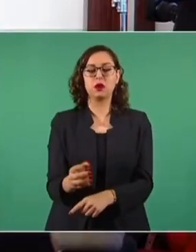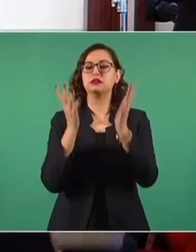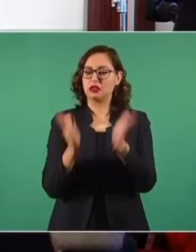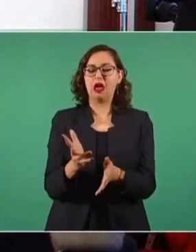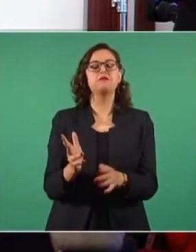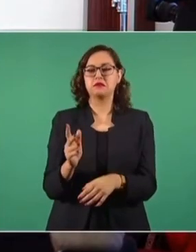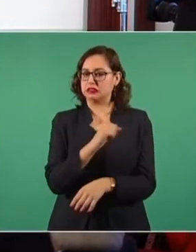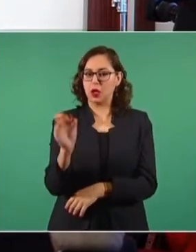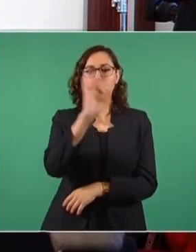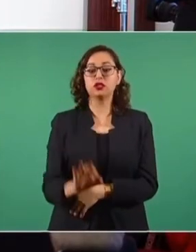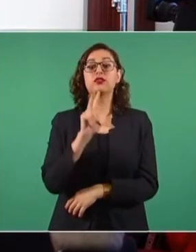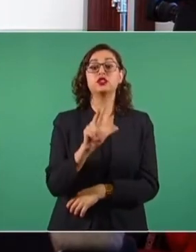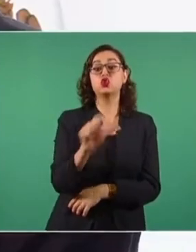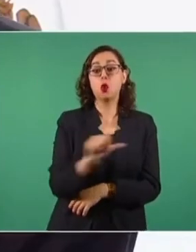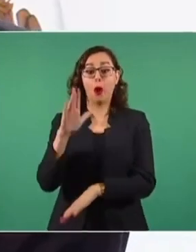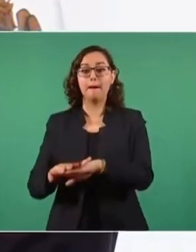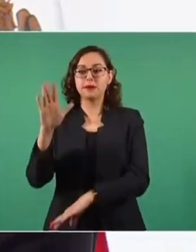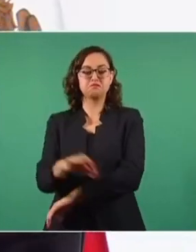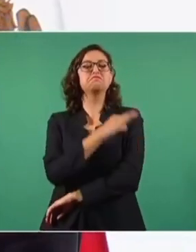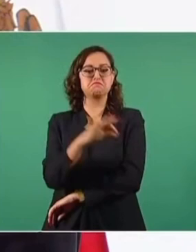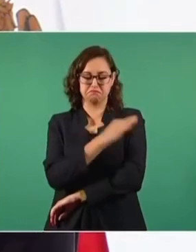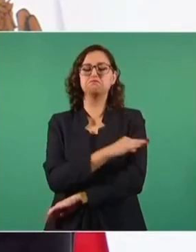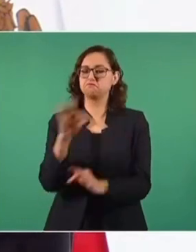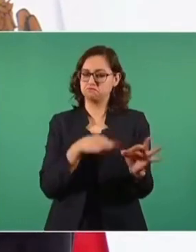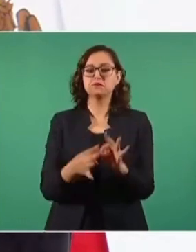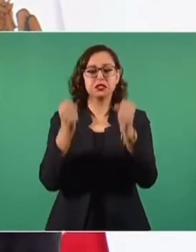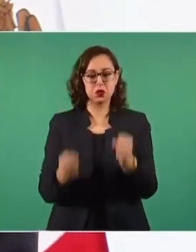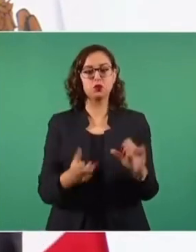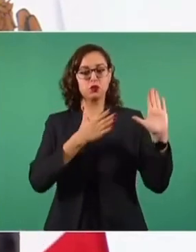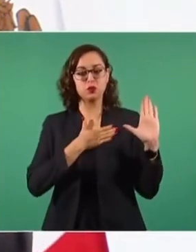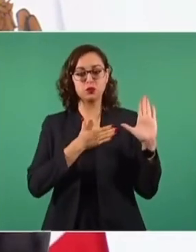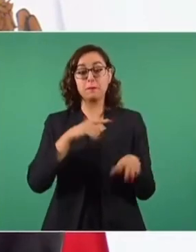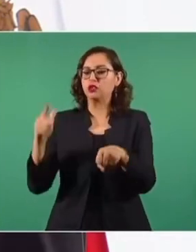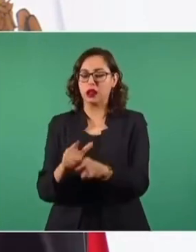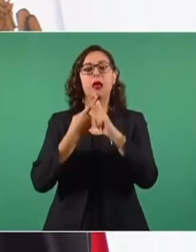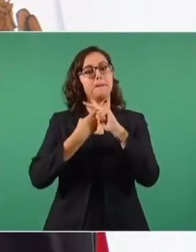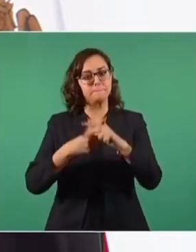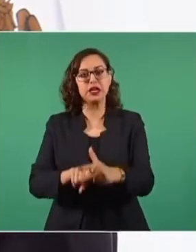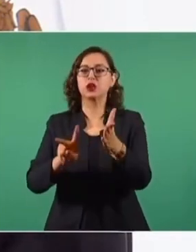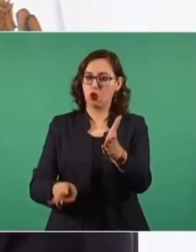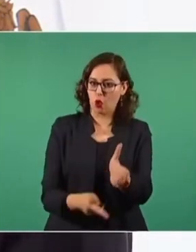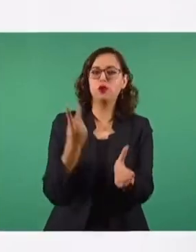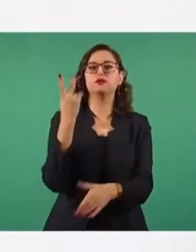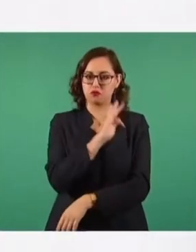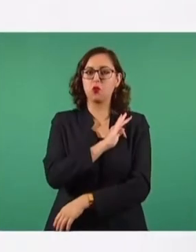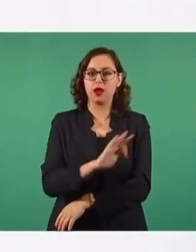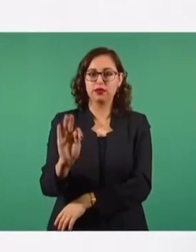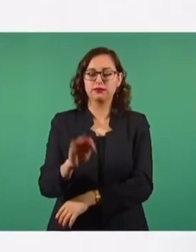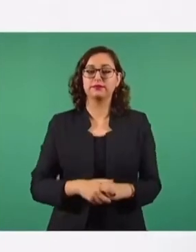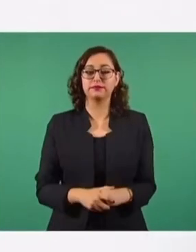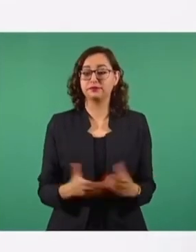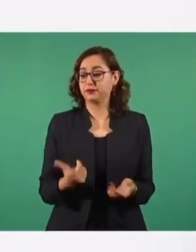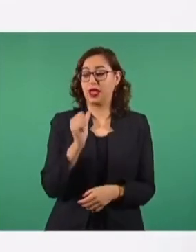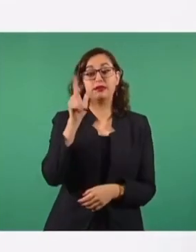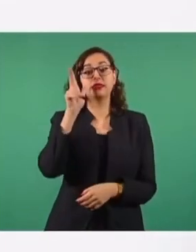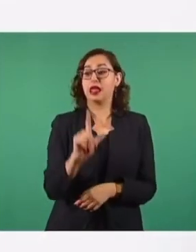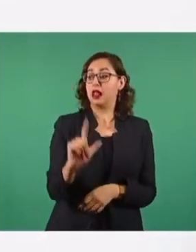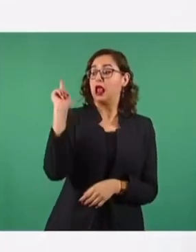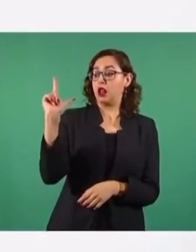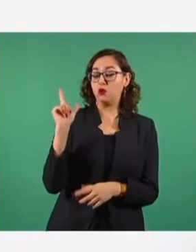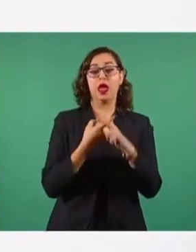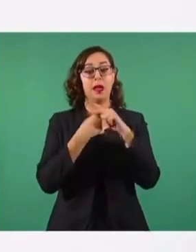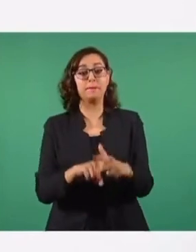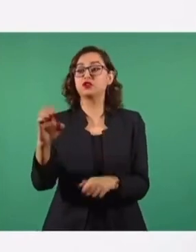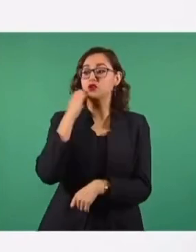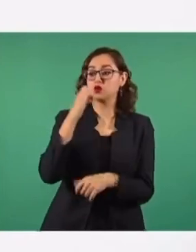de los habitantes mayores de 18 años tendrán cuando menos una dosis a fin de que lleguemos mejor protegidos al invierno. Lunes comenzó el nuevo ciclo escolar con la participación entusiasta